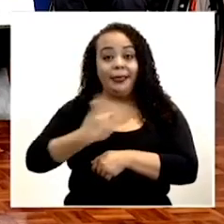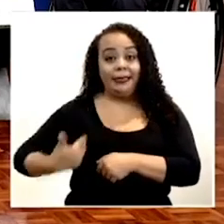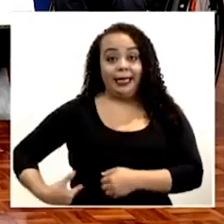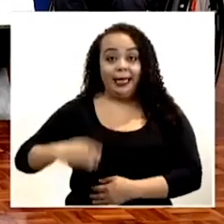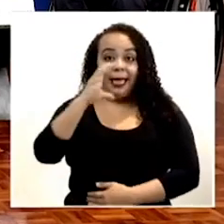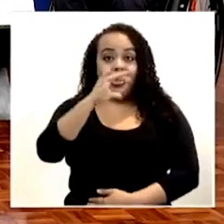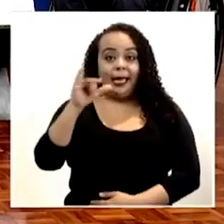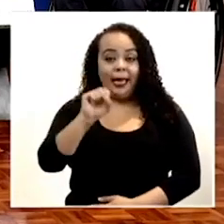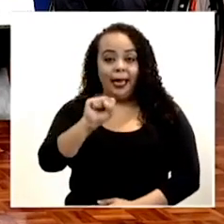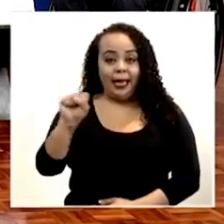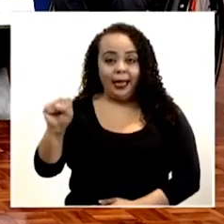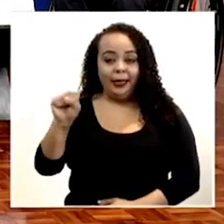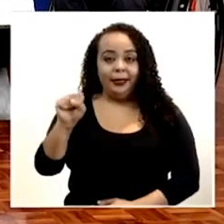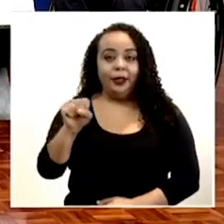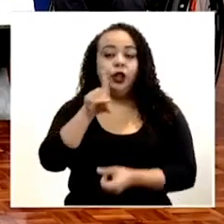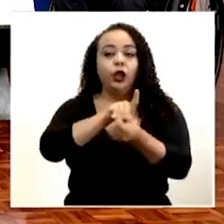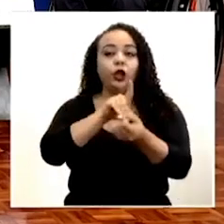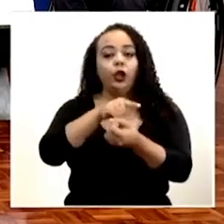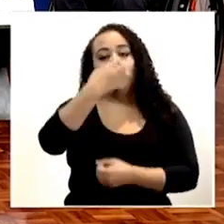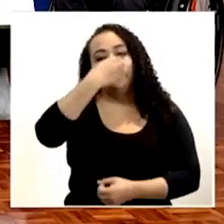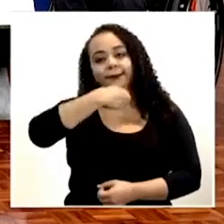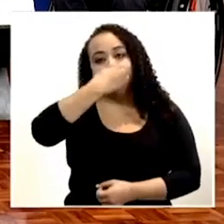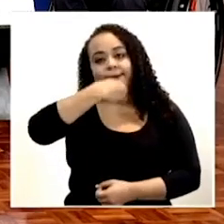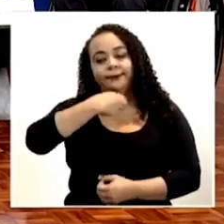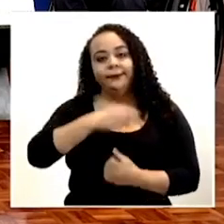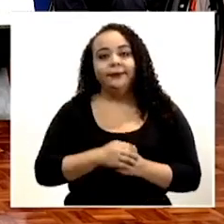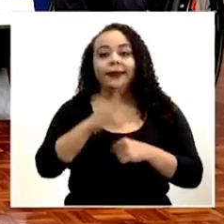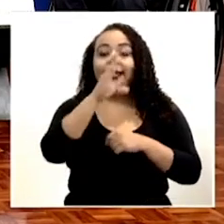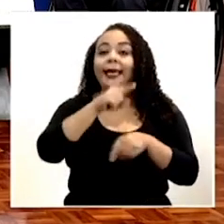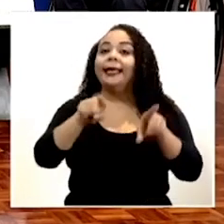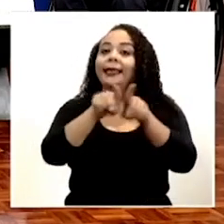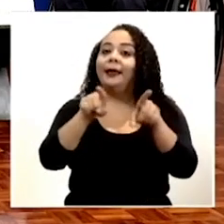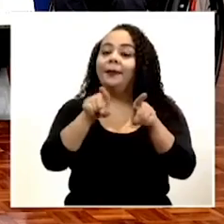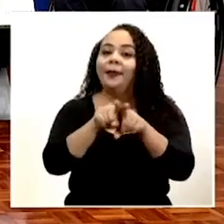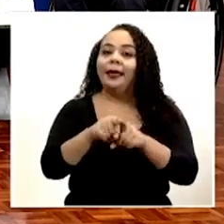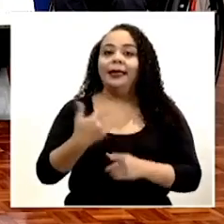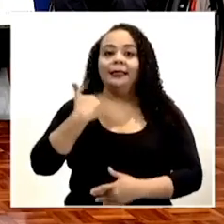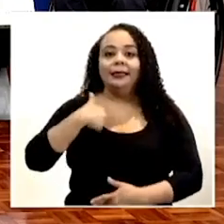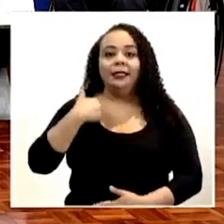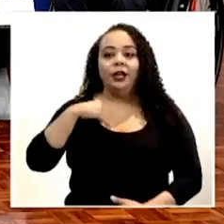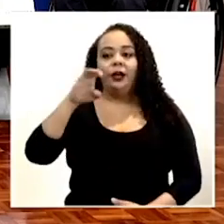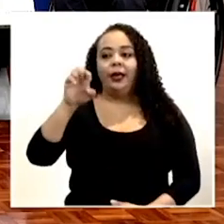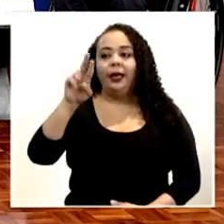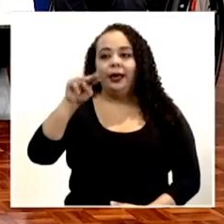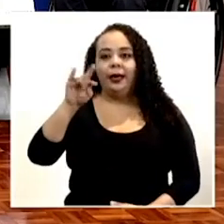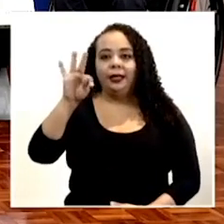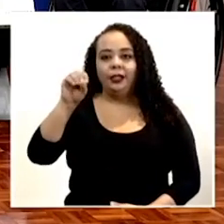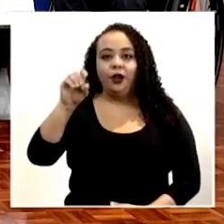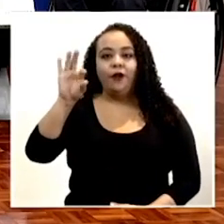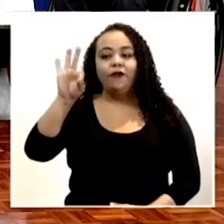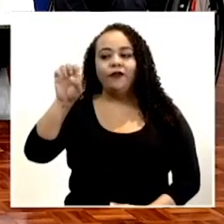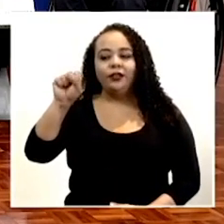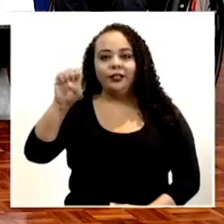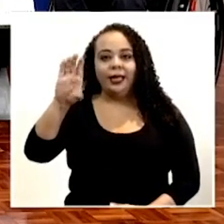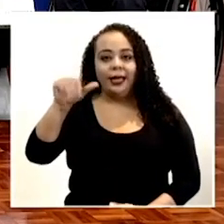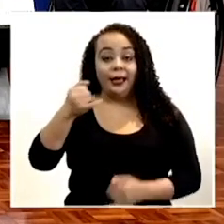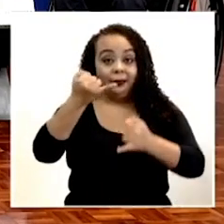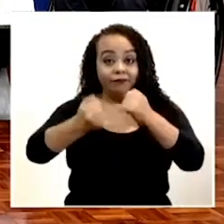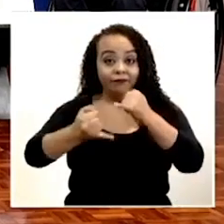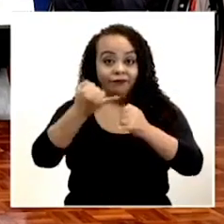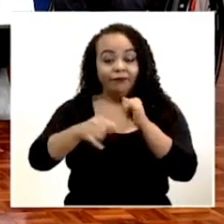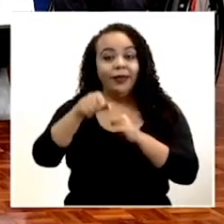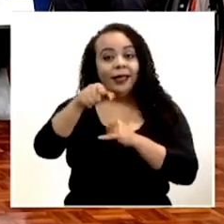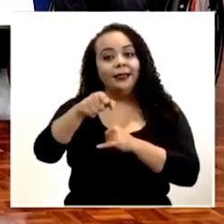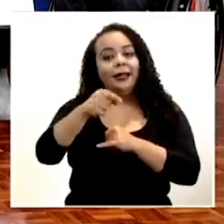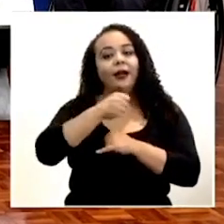Costarricense de Seguro Social, el doctor Román Macaya, y también al señor Ernesto Lobito Fonseca. Damos por concluida